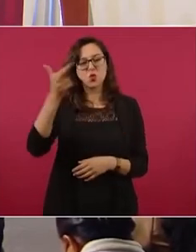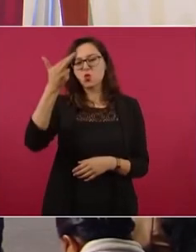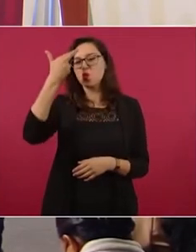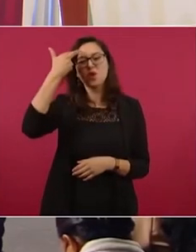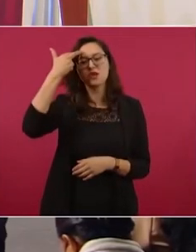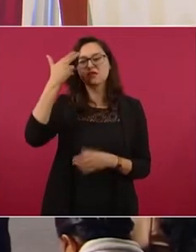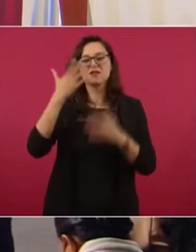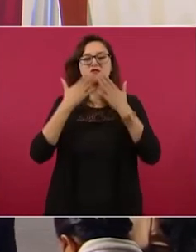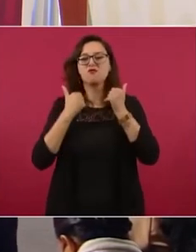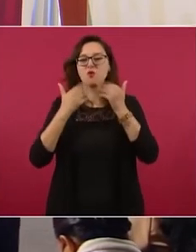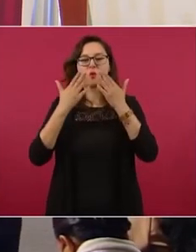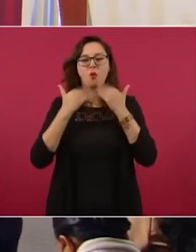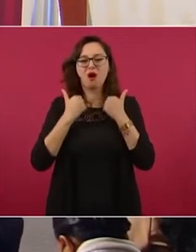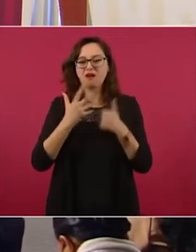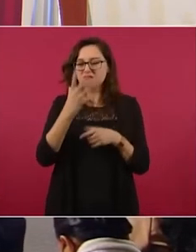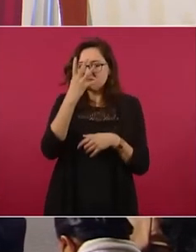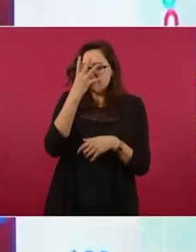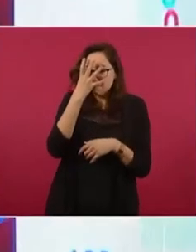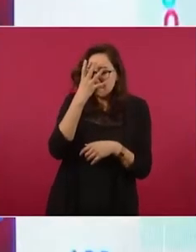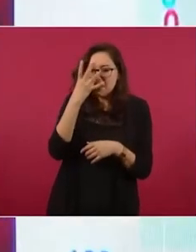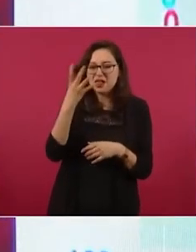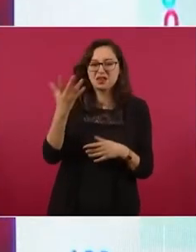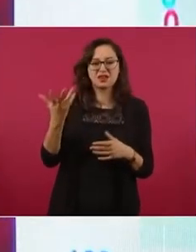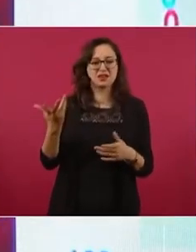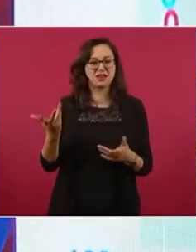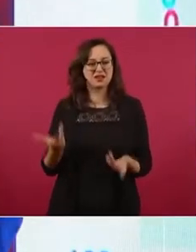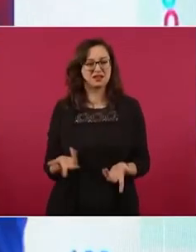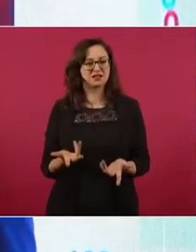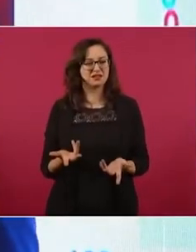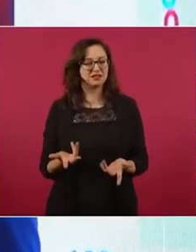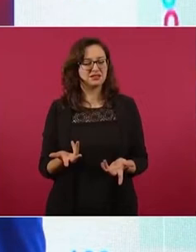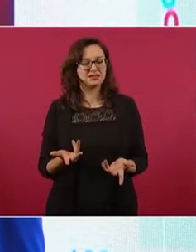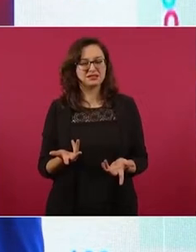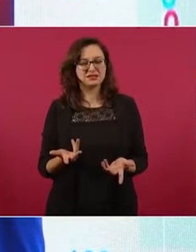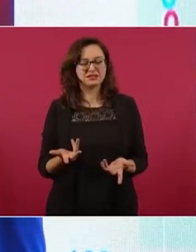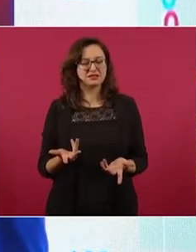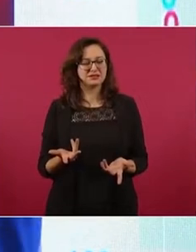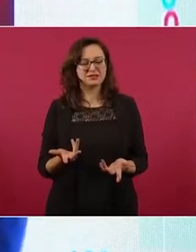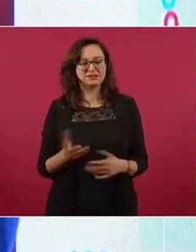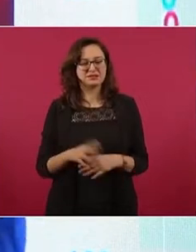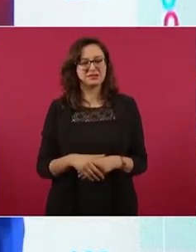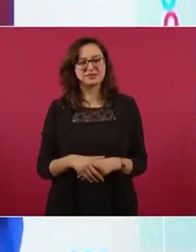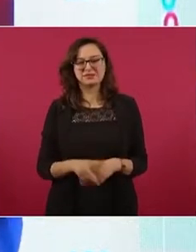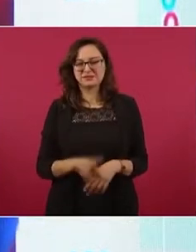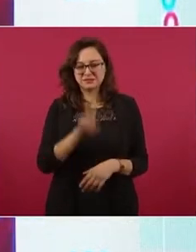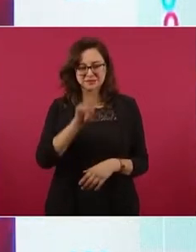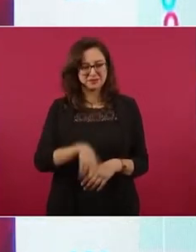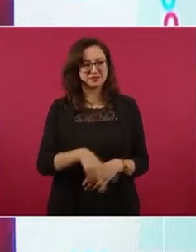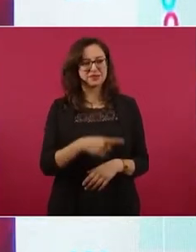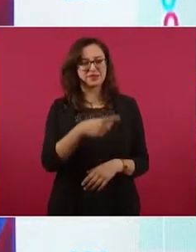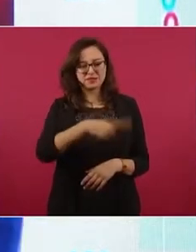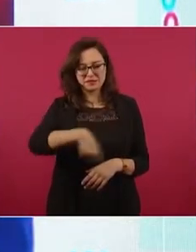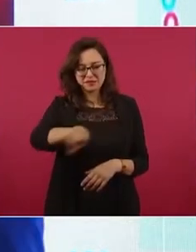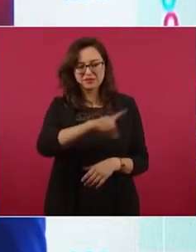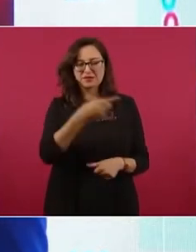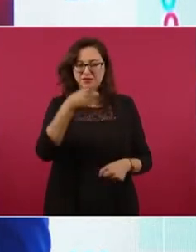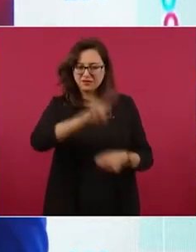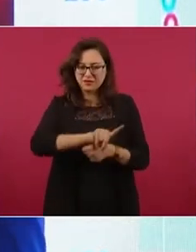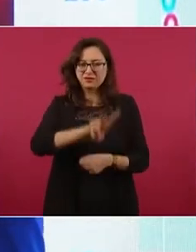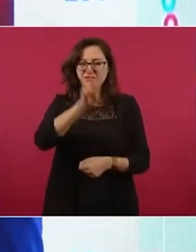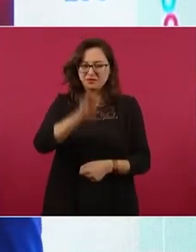para que un día en un análisis autocrítico